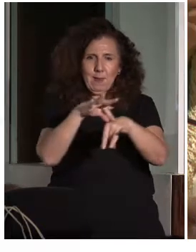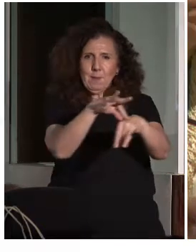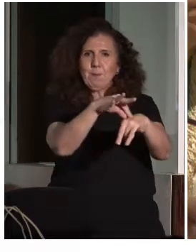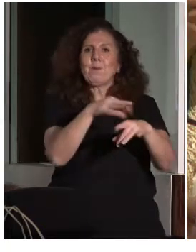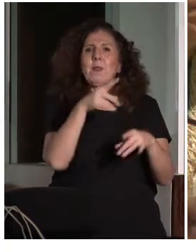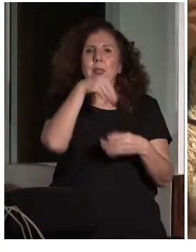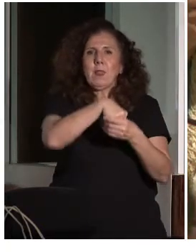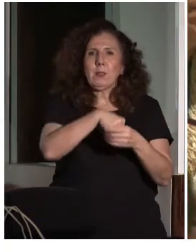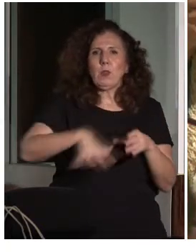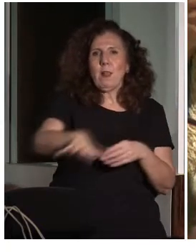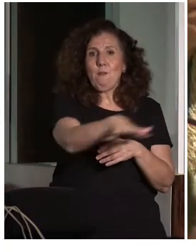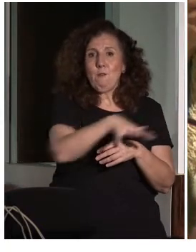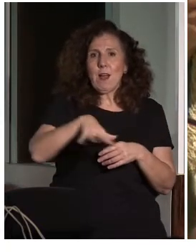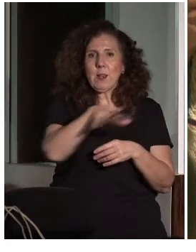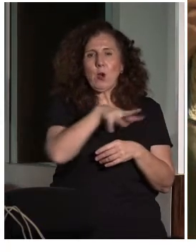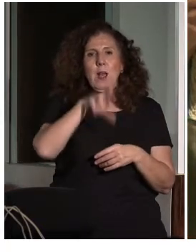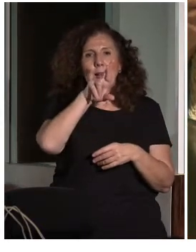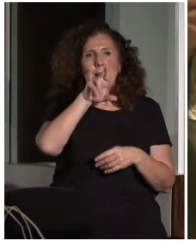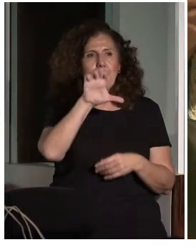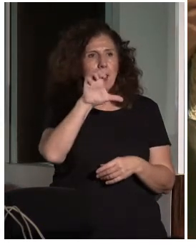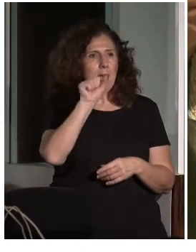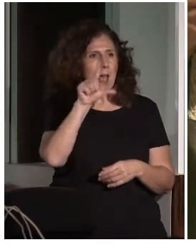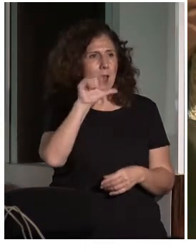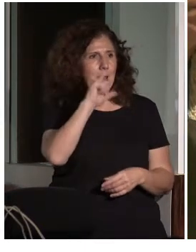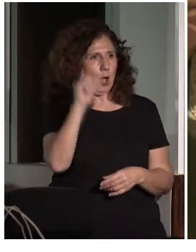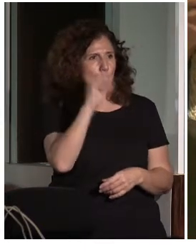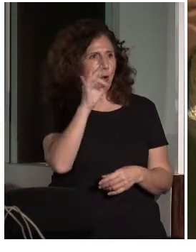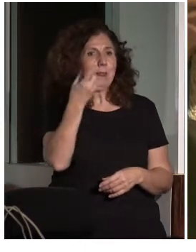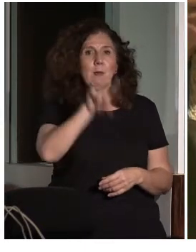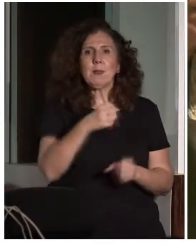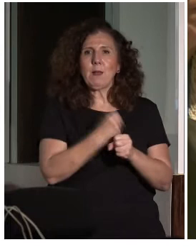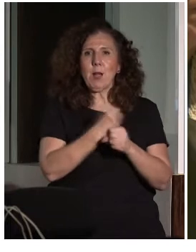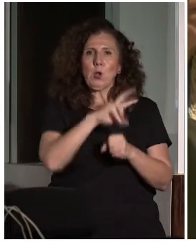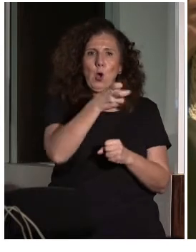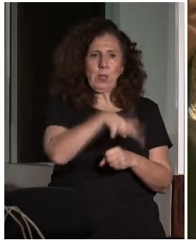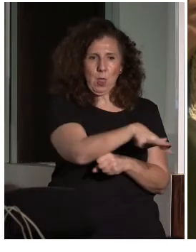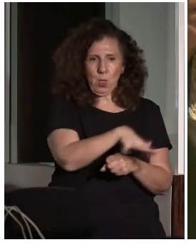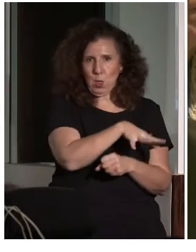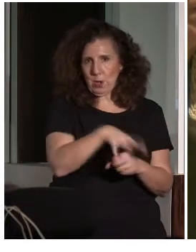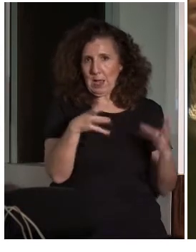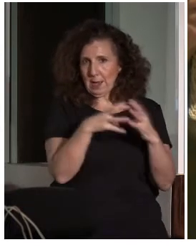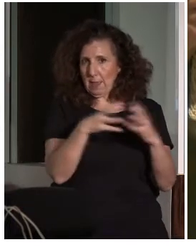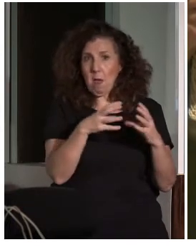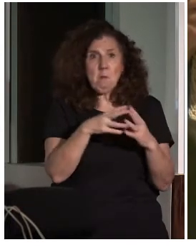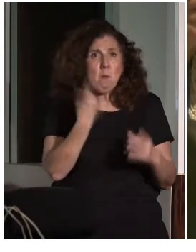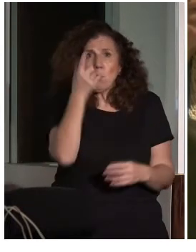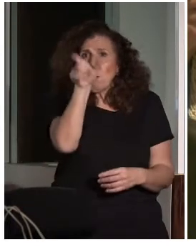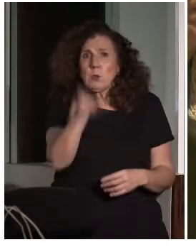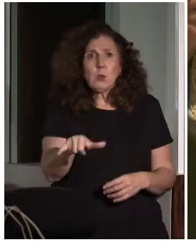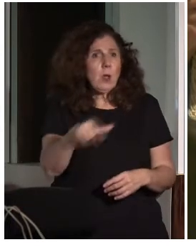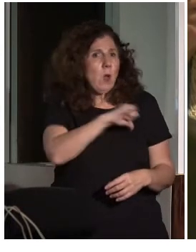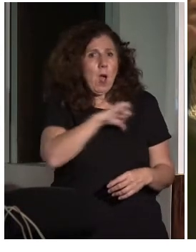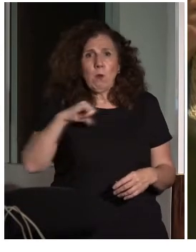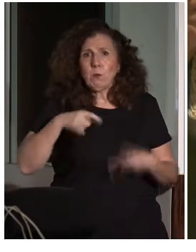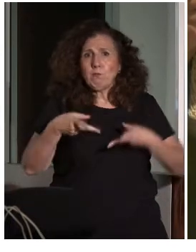trabajando en otros lugares de visita de la ciudad de Granada. Se puede contratar por cualquier persona y son chicos